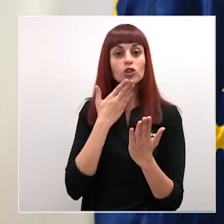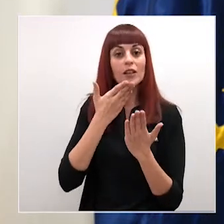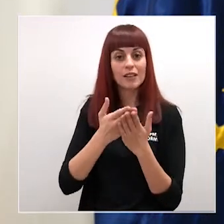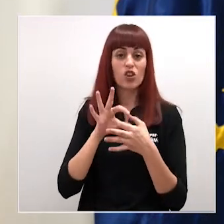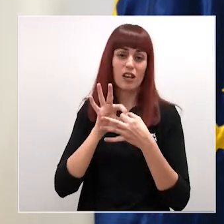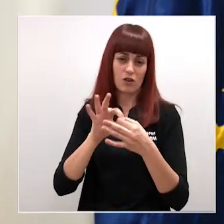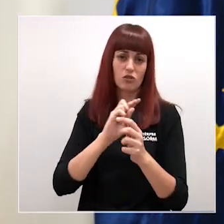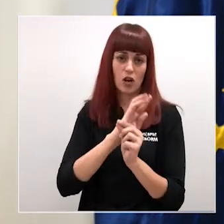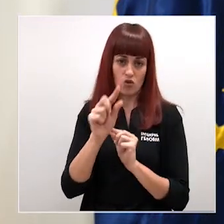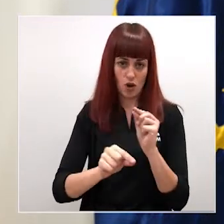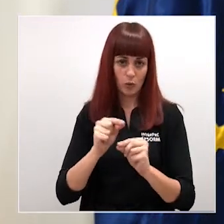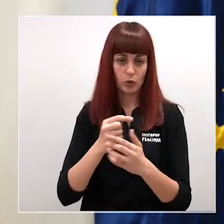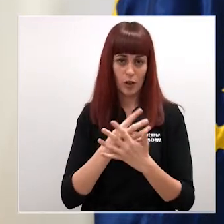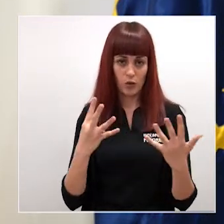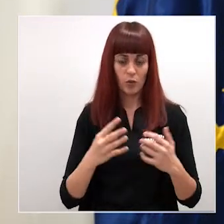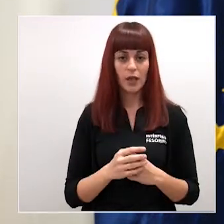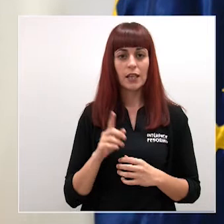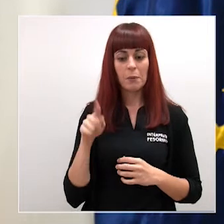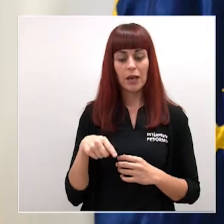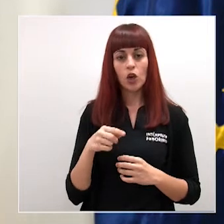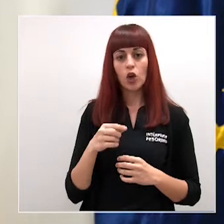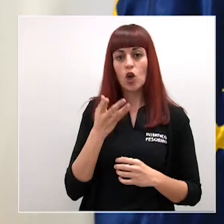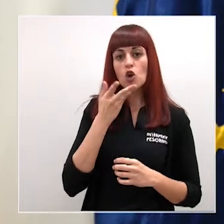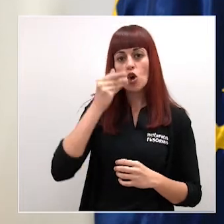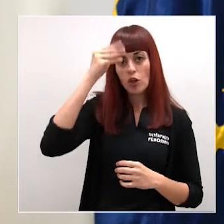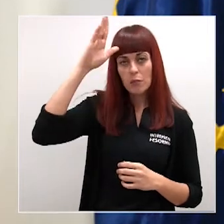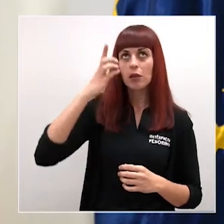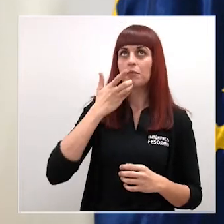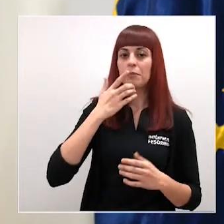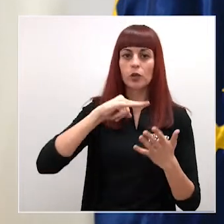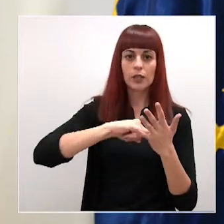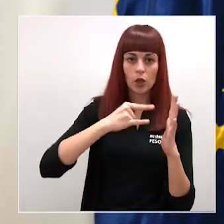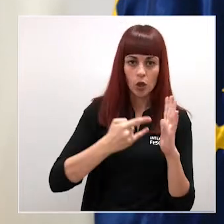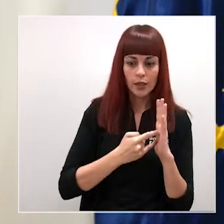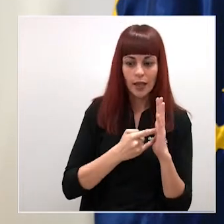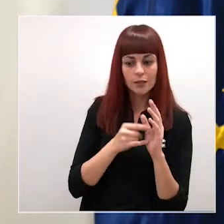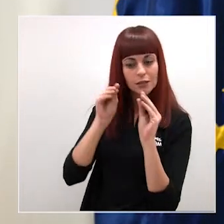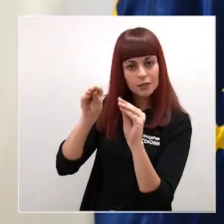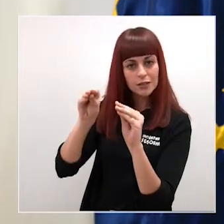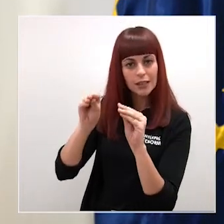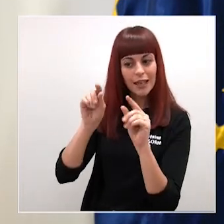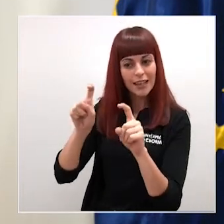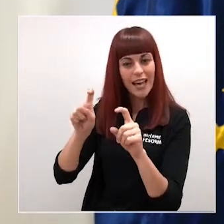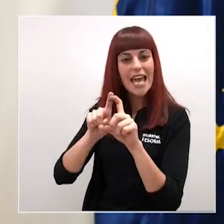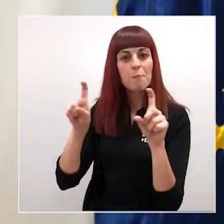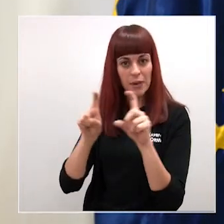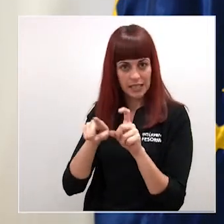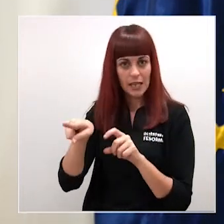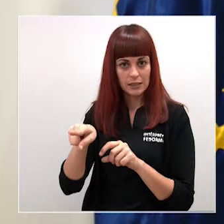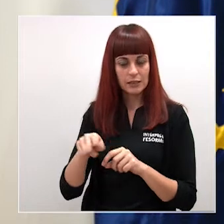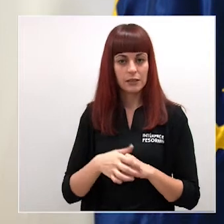relación al COVID-19 La transferencia de conocimientos es decir tecnologías hacia empresas algunas de las cuales ya están patentadas